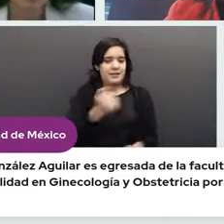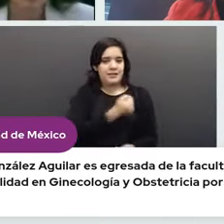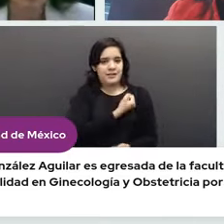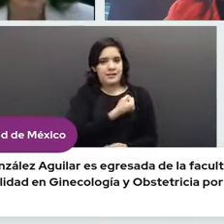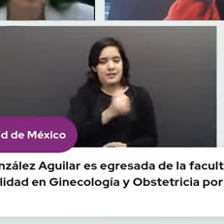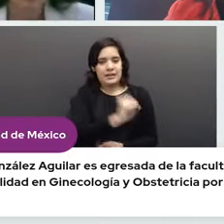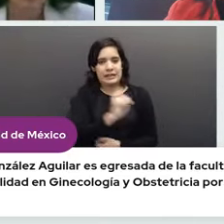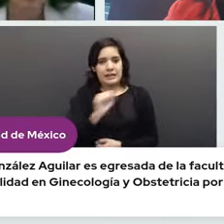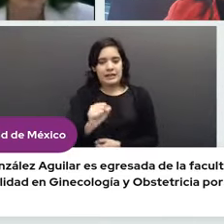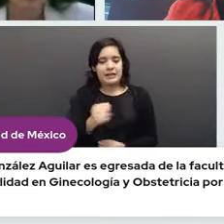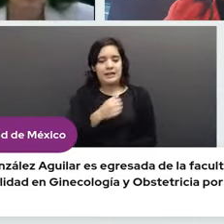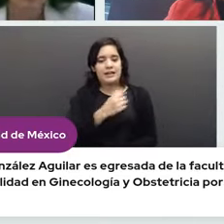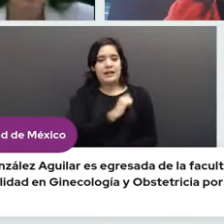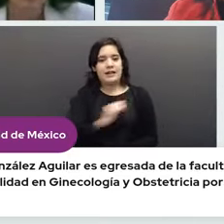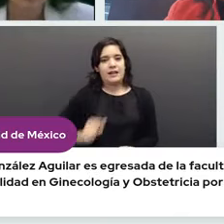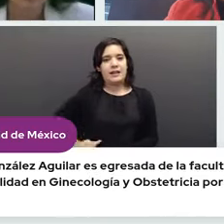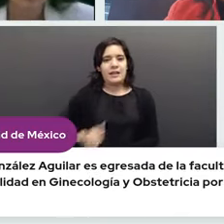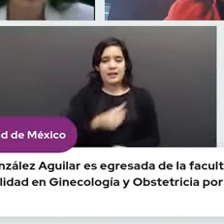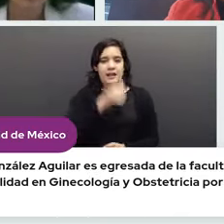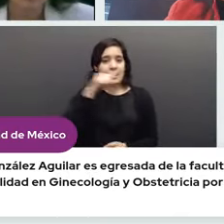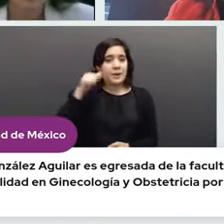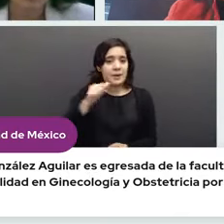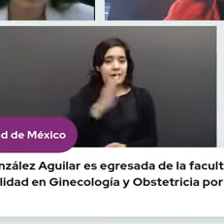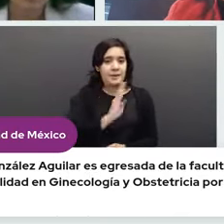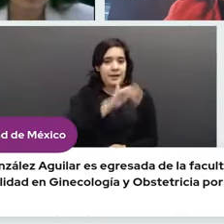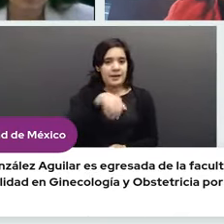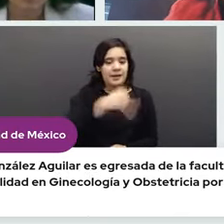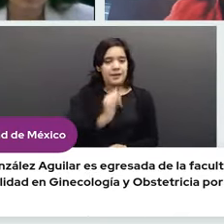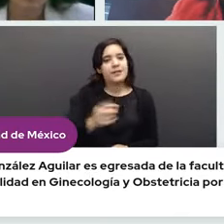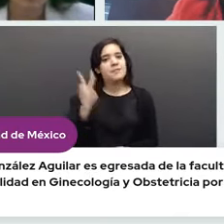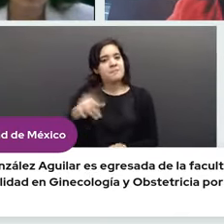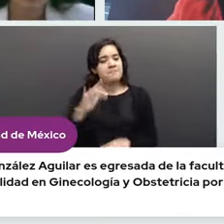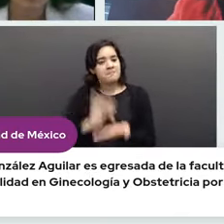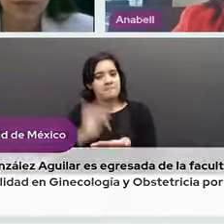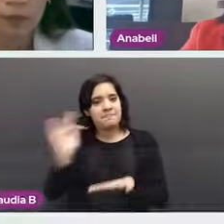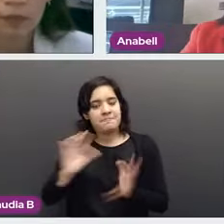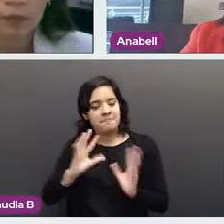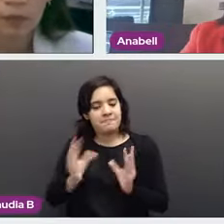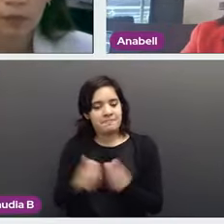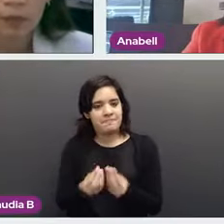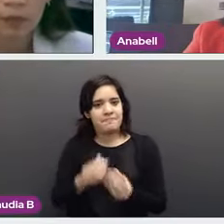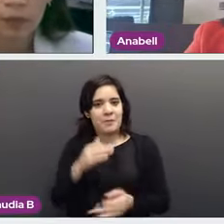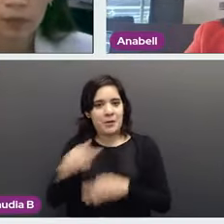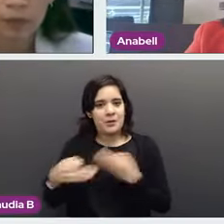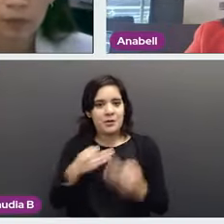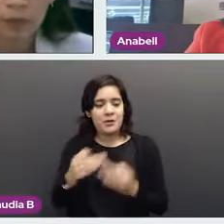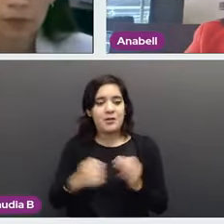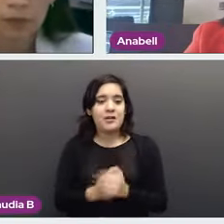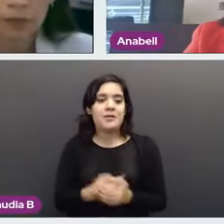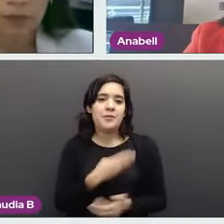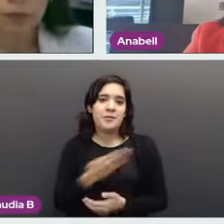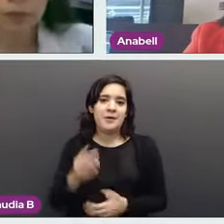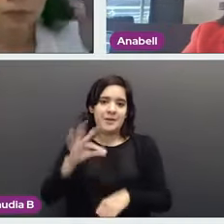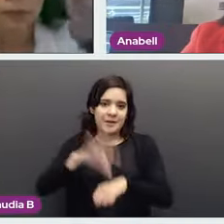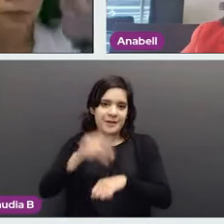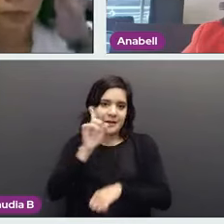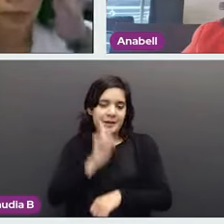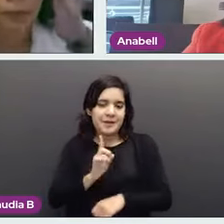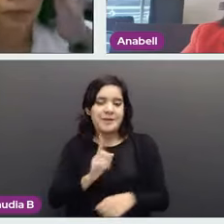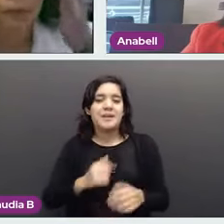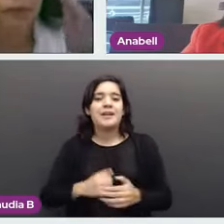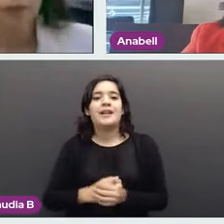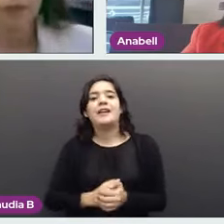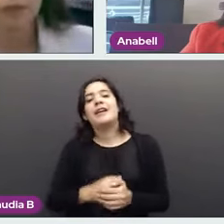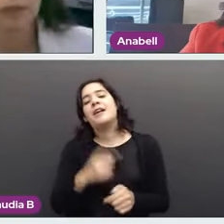Sanitaria, Benito Juárez. Pues muchas, muchas gracias. Doctora, y antes de concluir esta plática, de